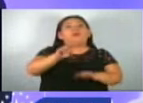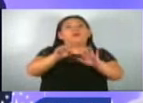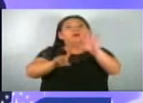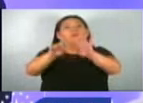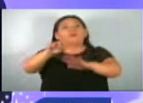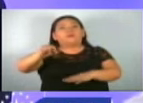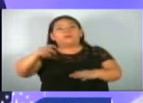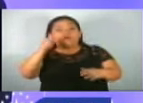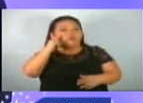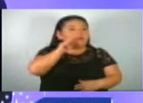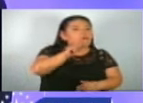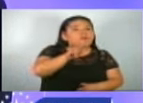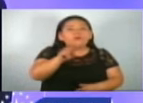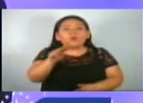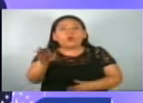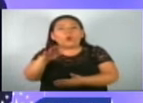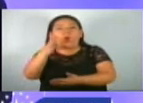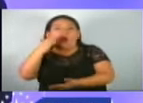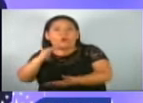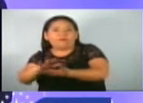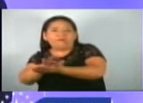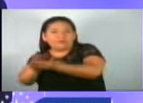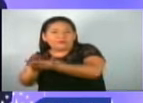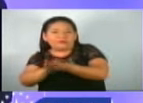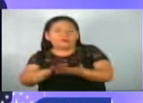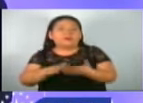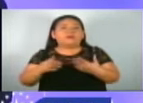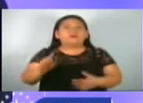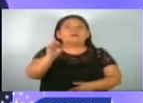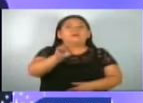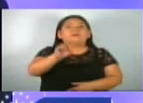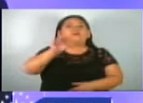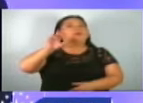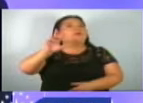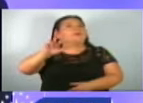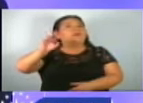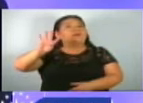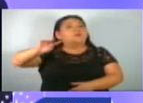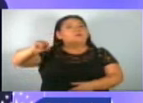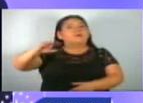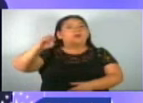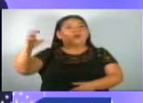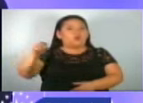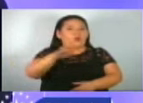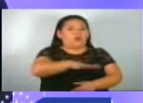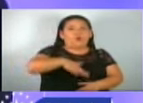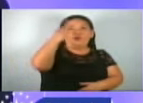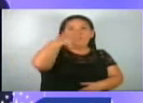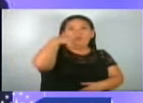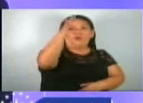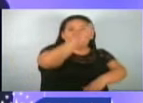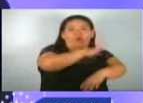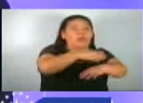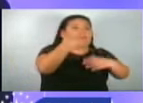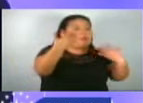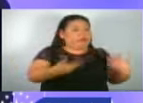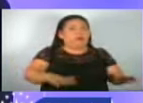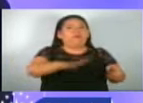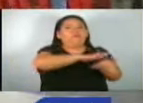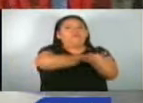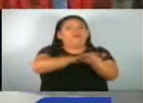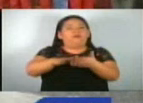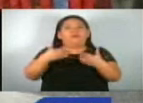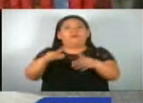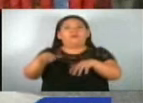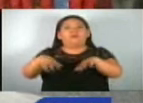inspecciones de criaderos de zancudo y cerca de 134 mil criaderos de zancudo eliminados a lo largo de todo el territorio.